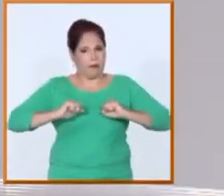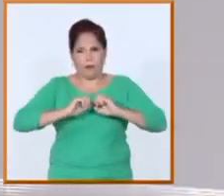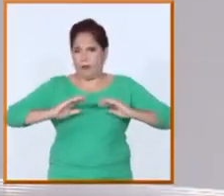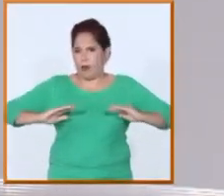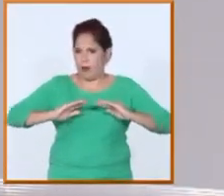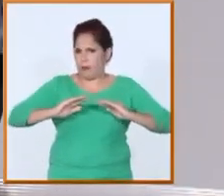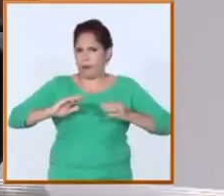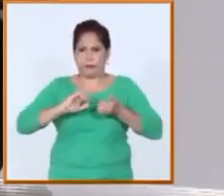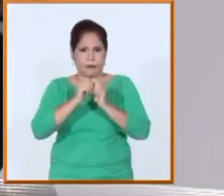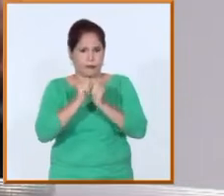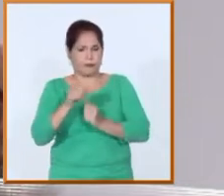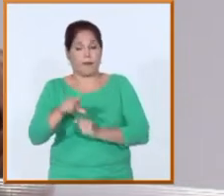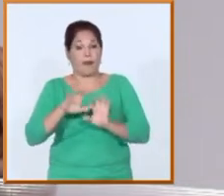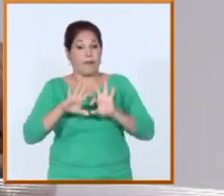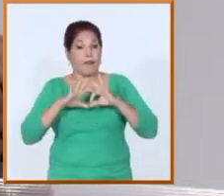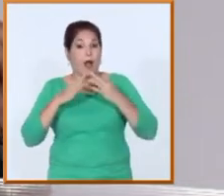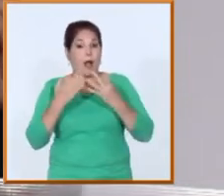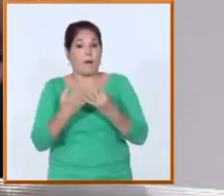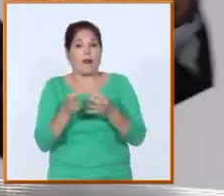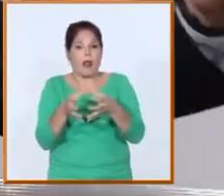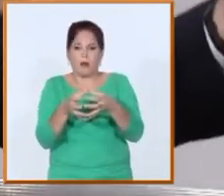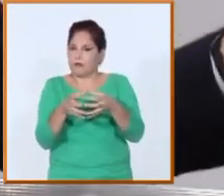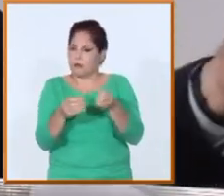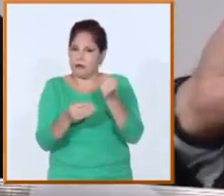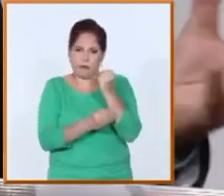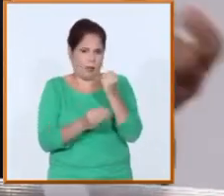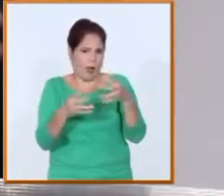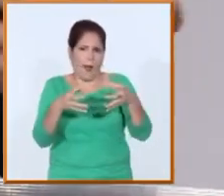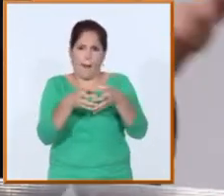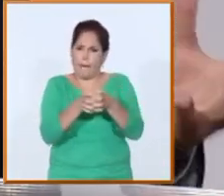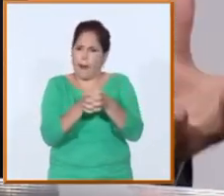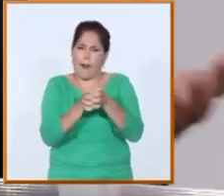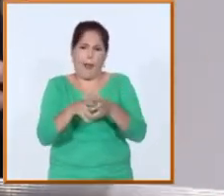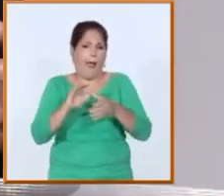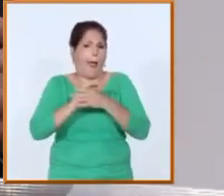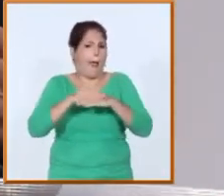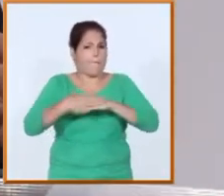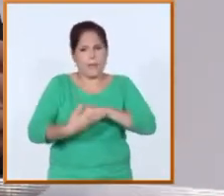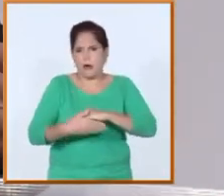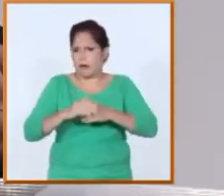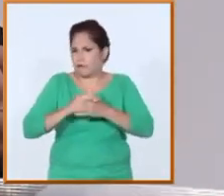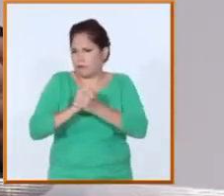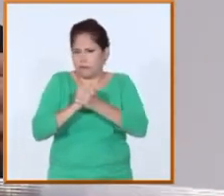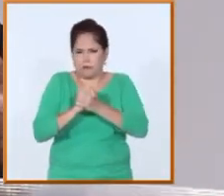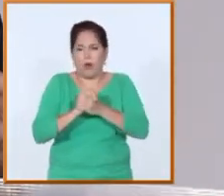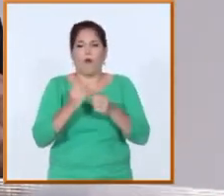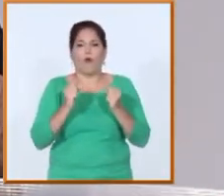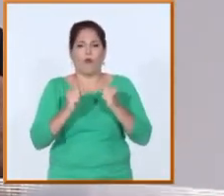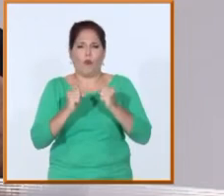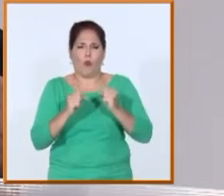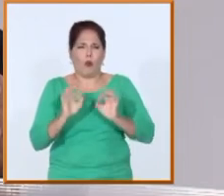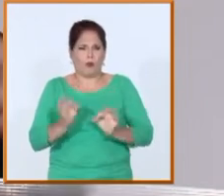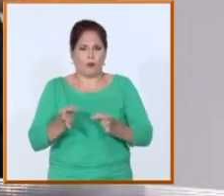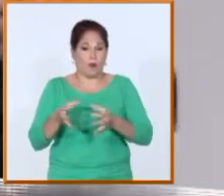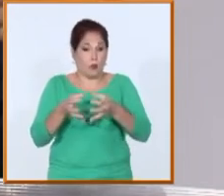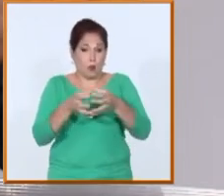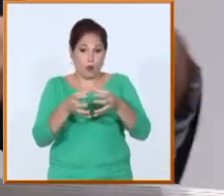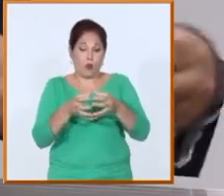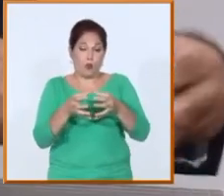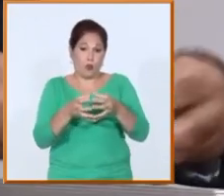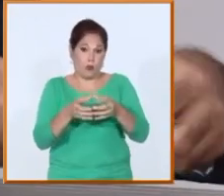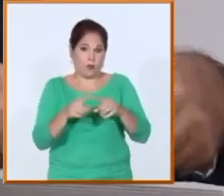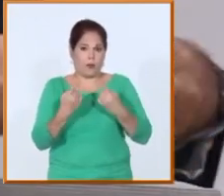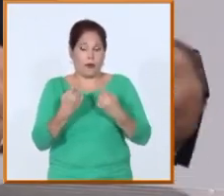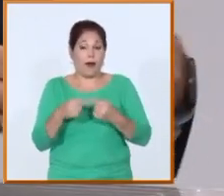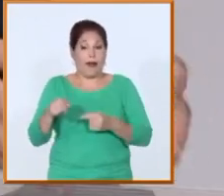yo creo que las familias que se crean allí me refiero al grupo de amigos que se crean allí es también la garantía